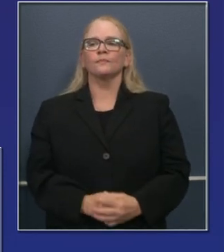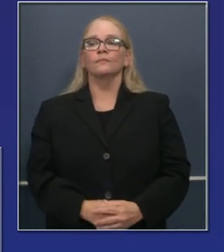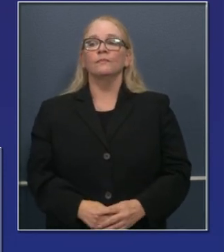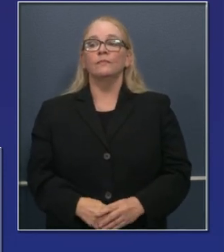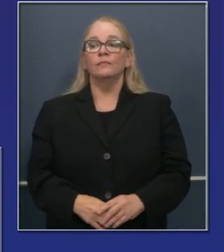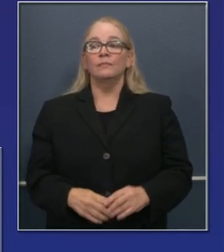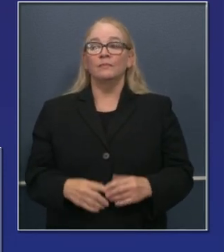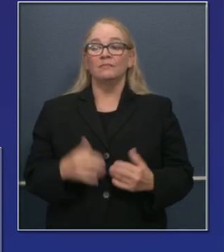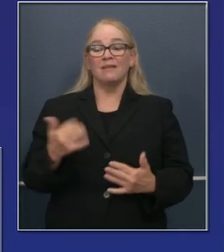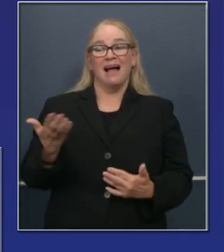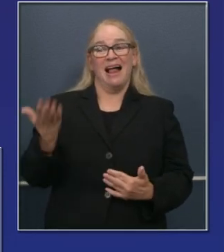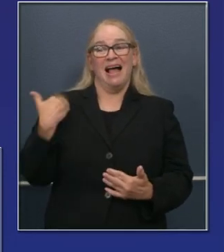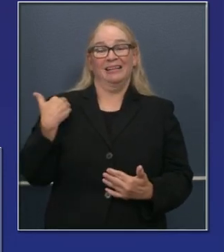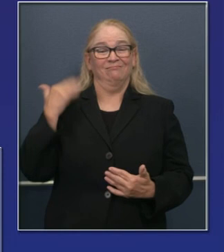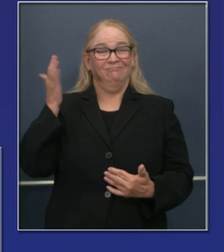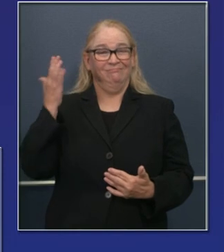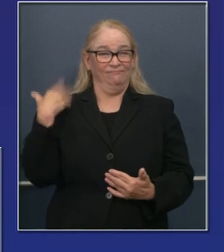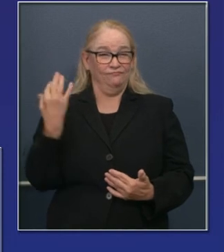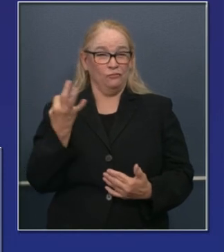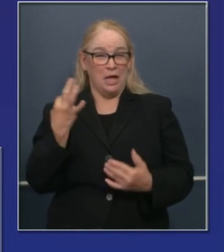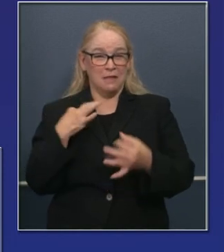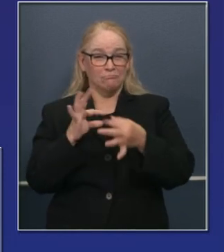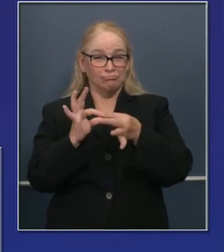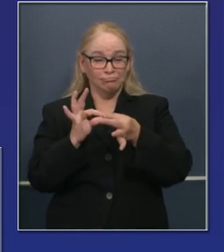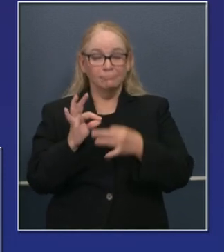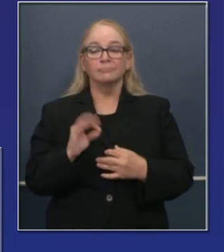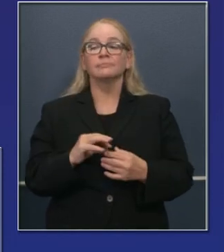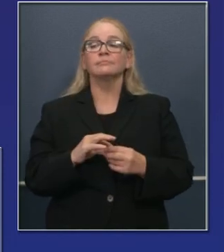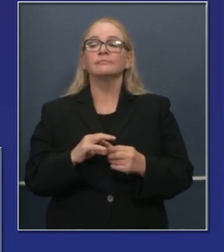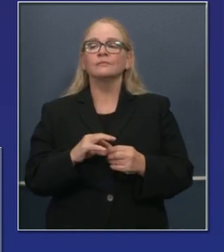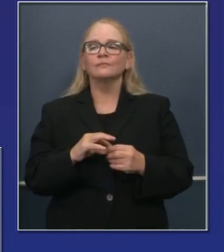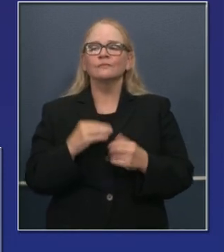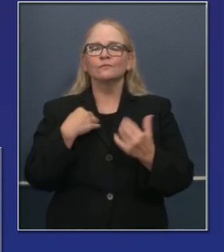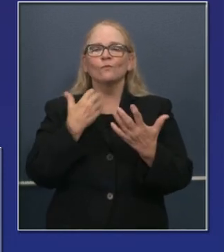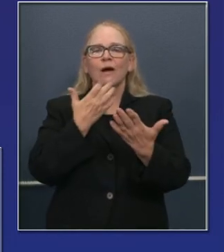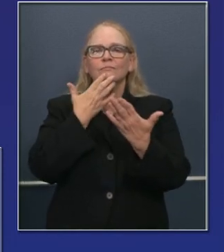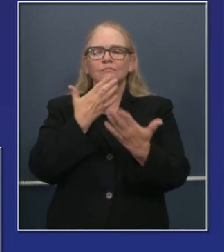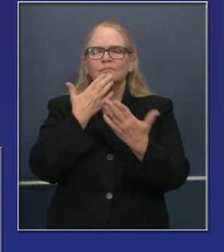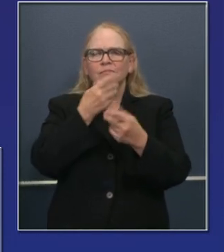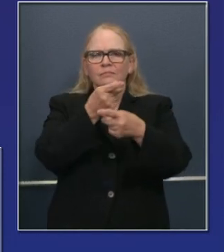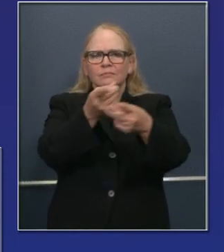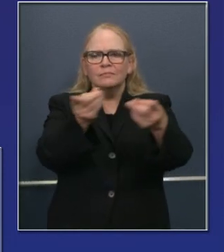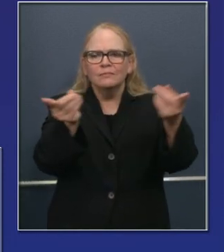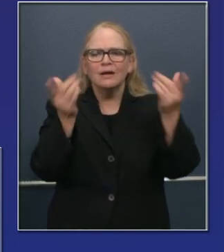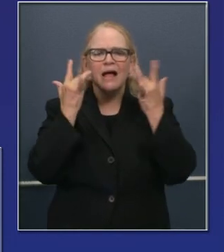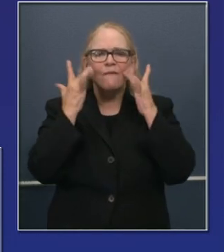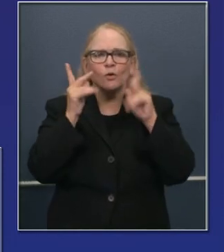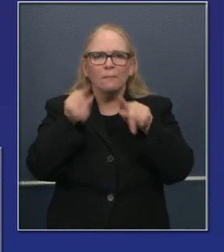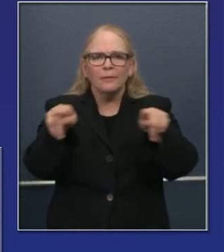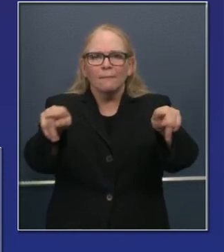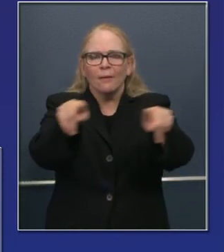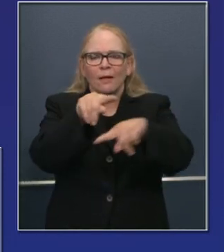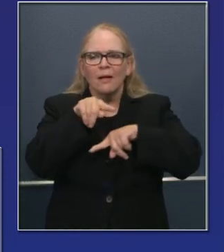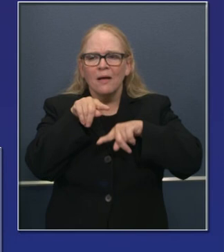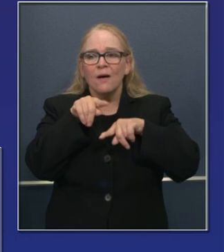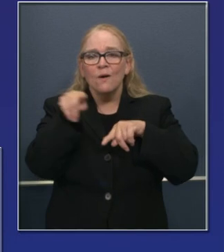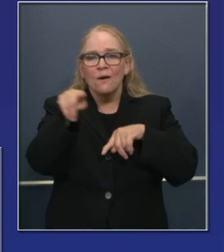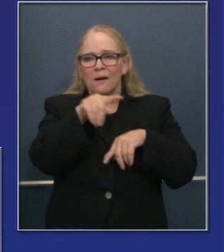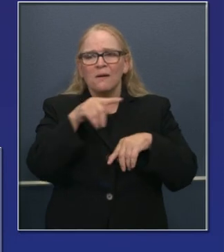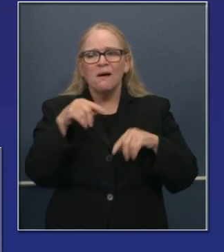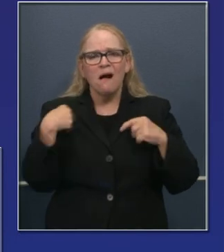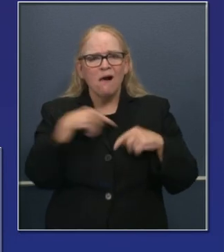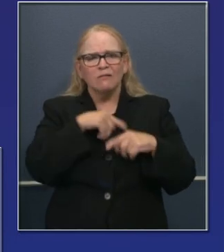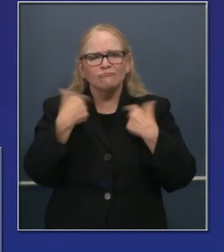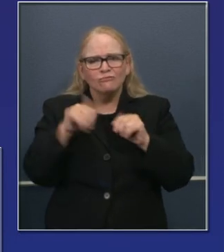Hablando en el tema donde me quedé el viernes, dando gracias a los californianos por su paciencia. Seguimos estando